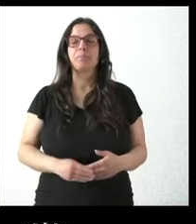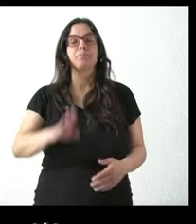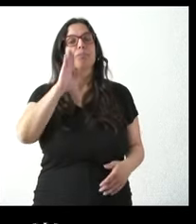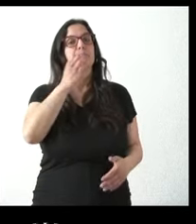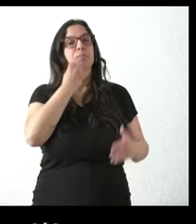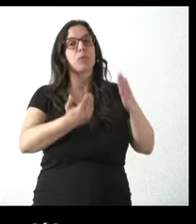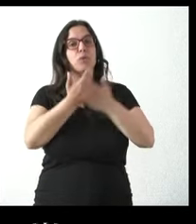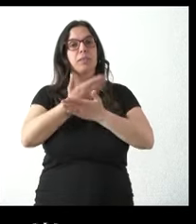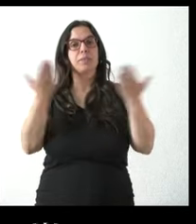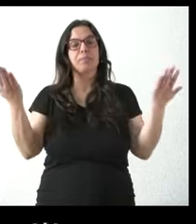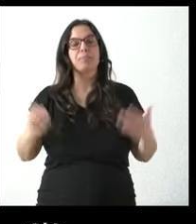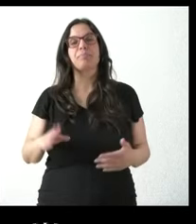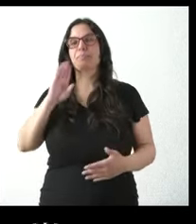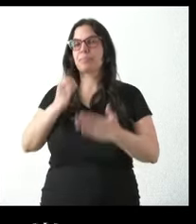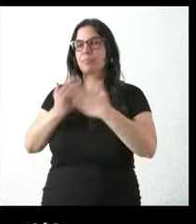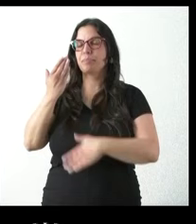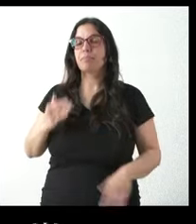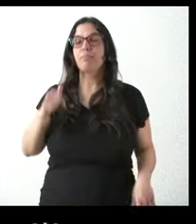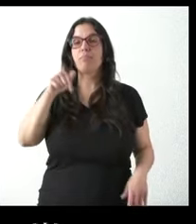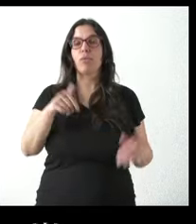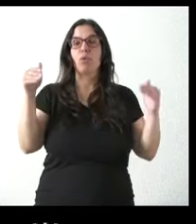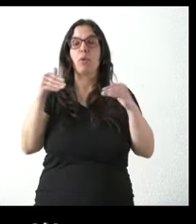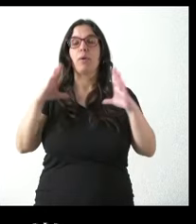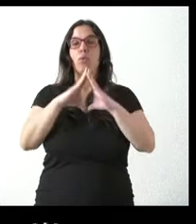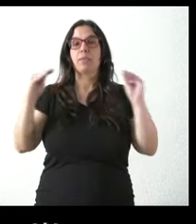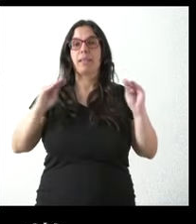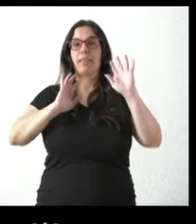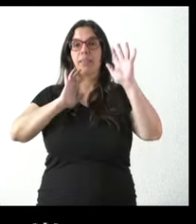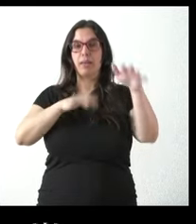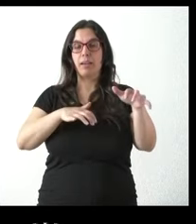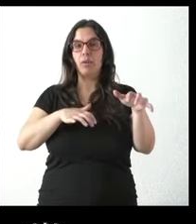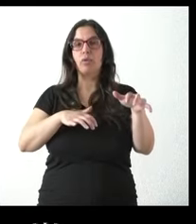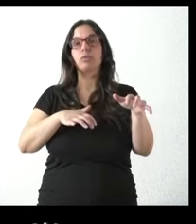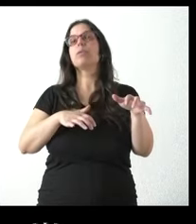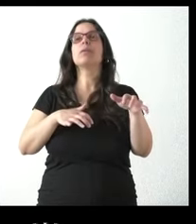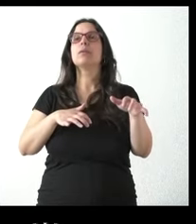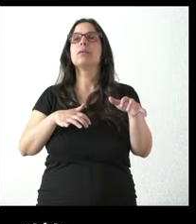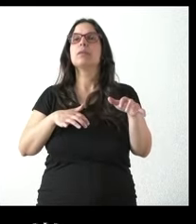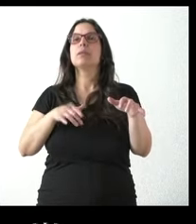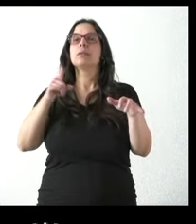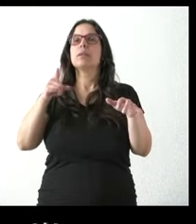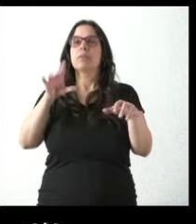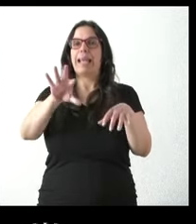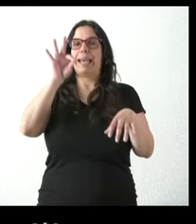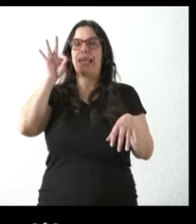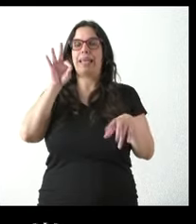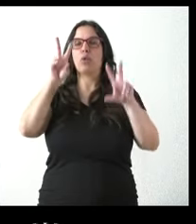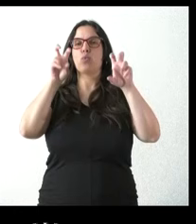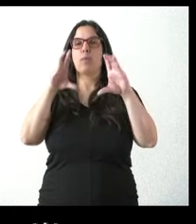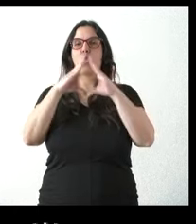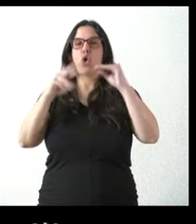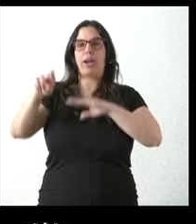buenos días a todos Buenos días Hoy este jueves la Universidad de León está eligiendo nuevo rector y una de las